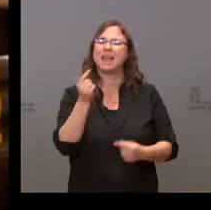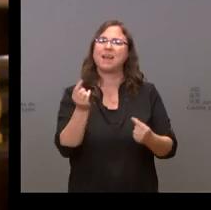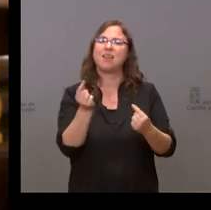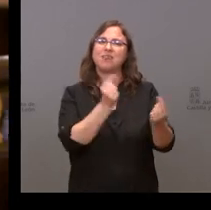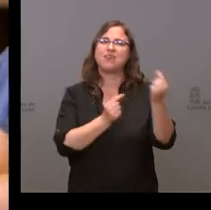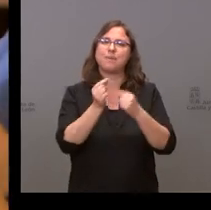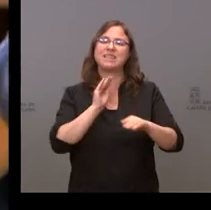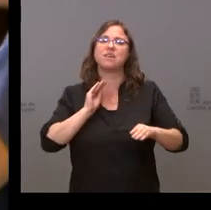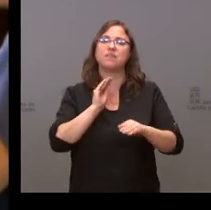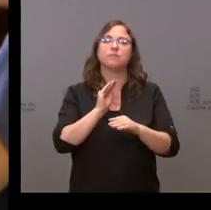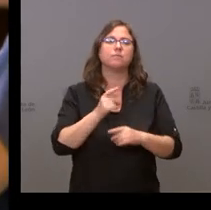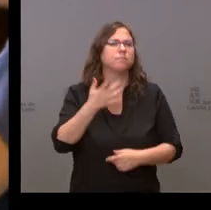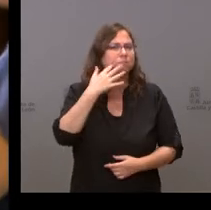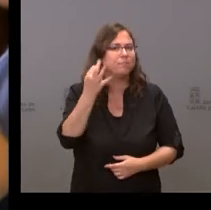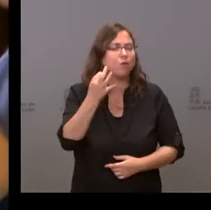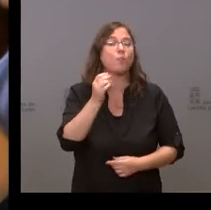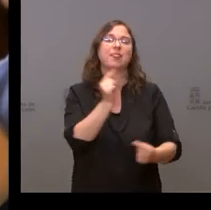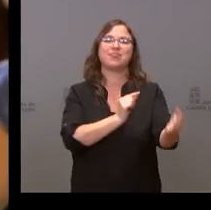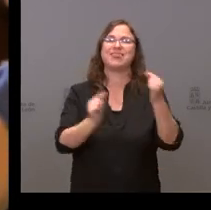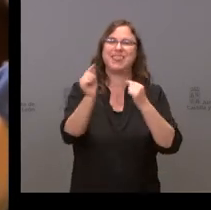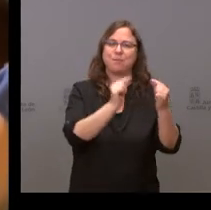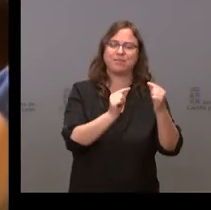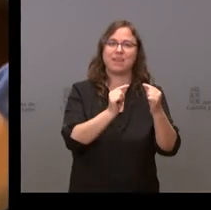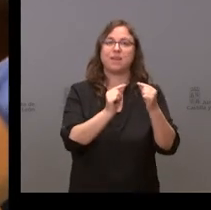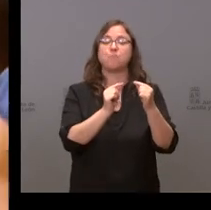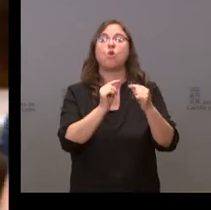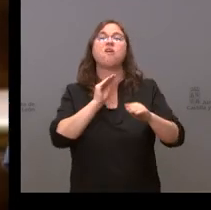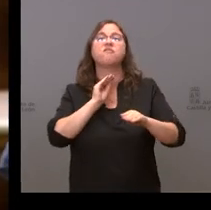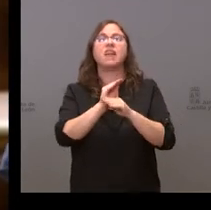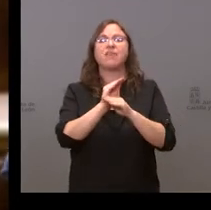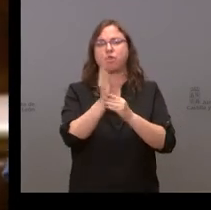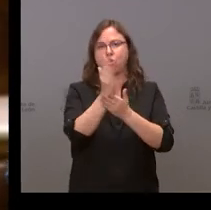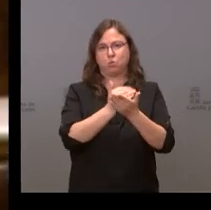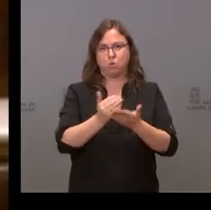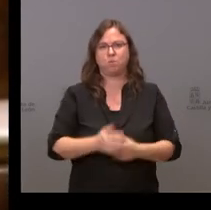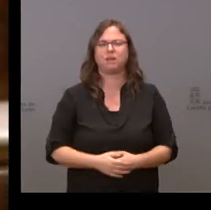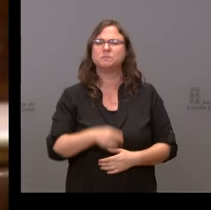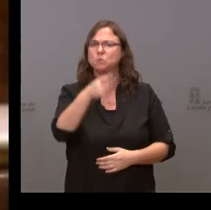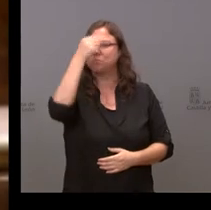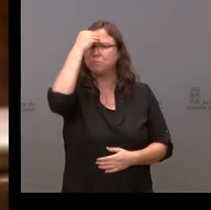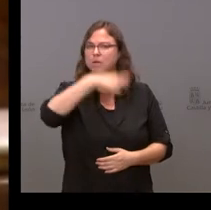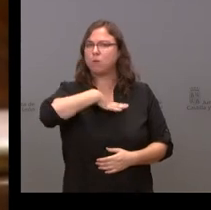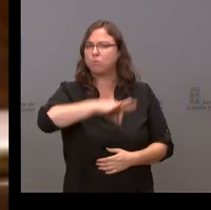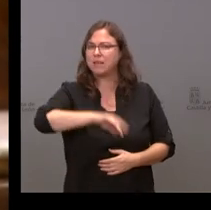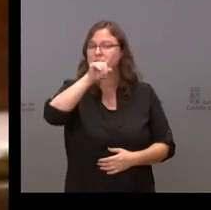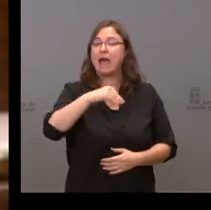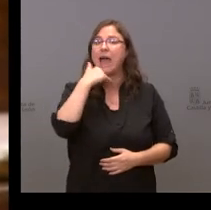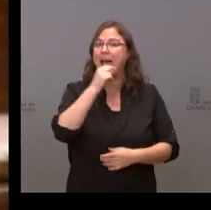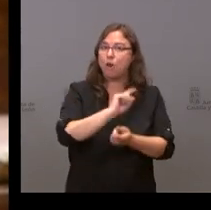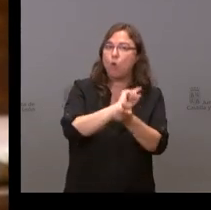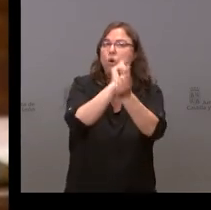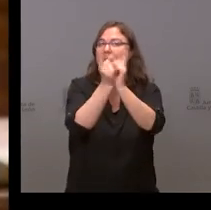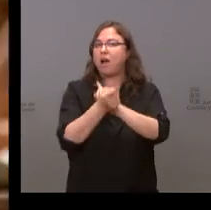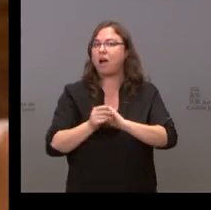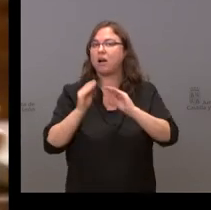autonómica, el debate sobre la financiación autonómica, ¿ve alguna posibilidad o ha habido algún cambio en